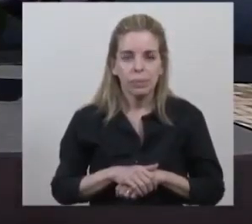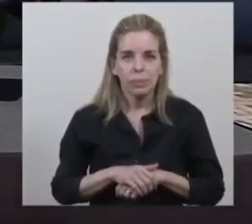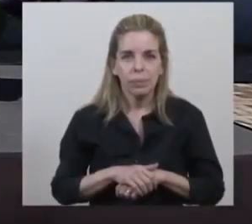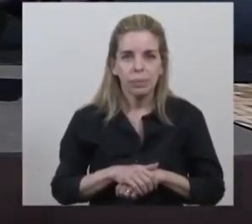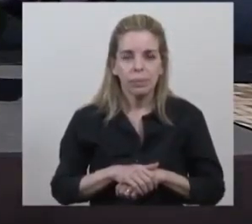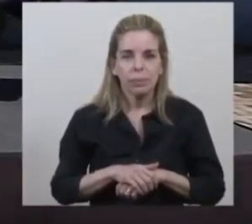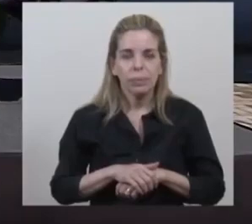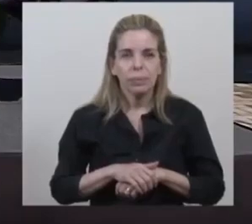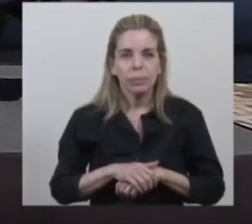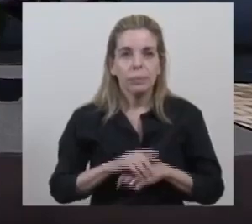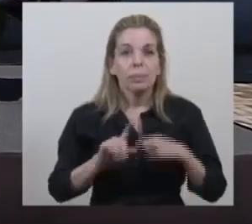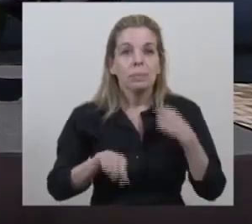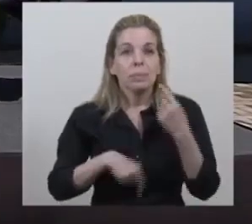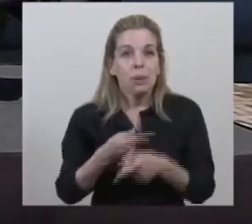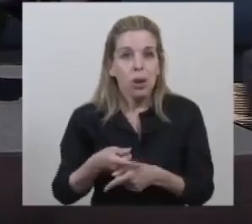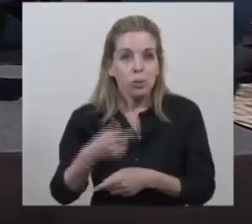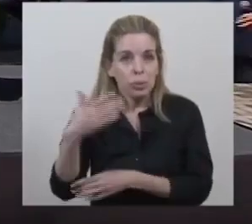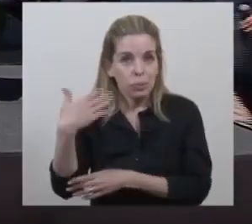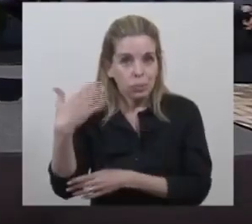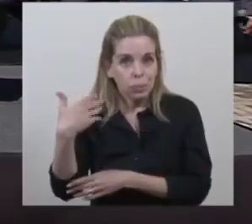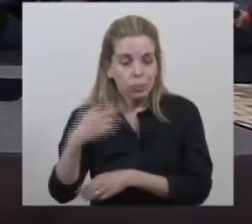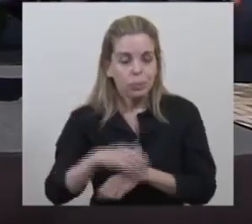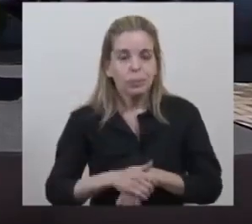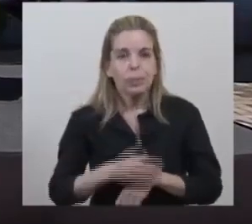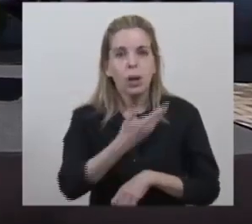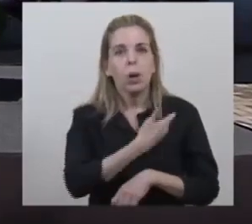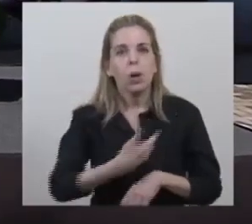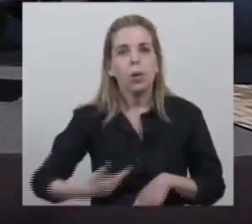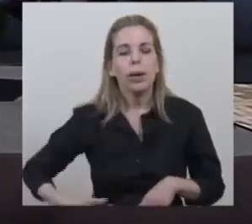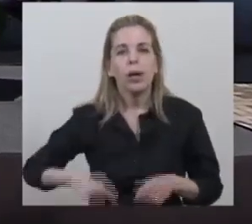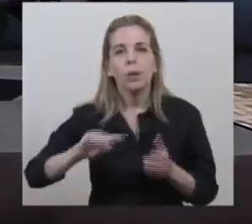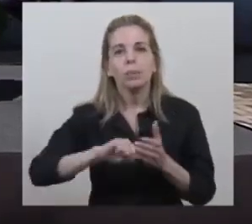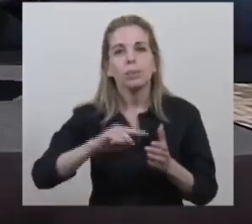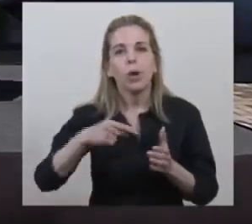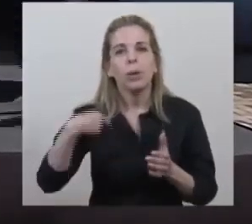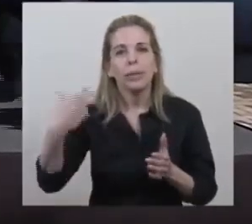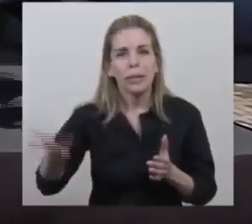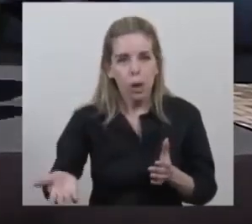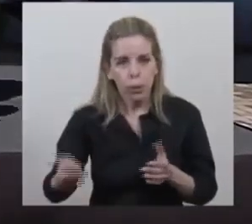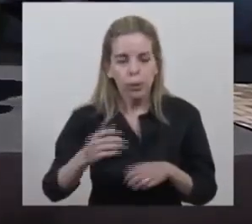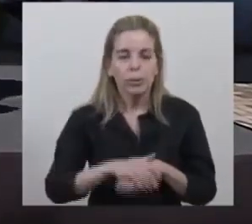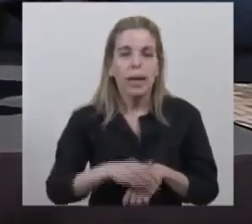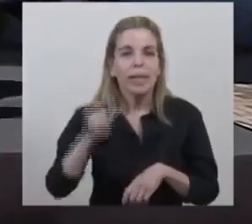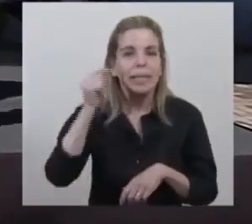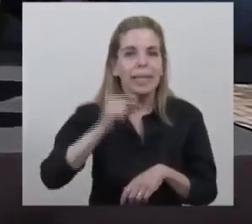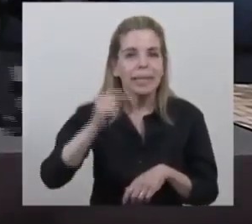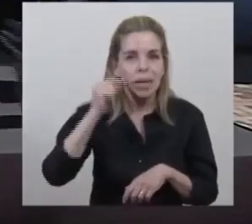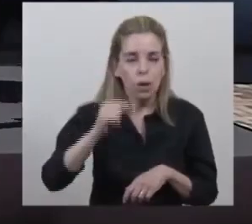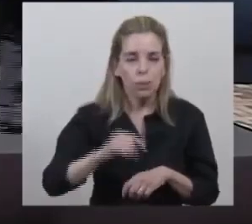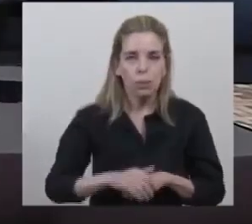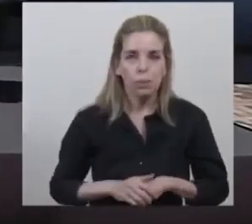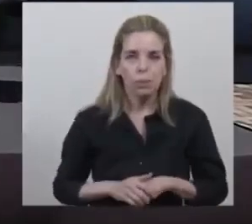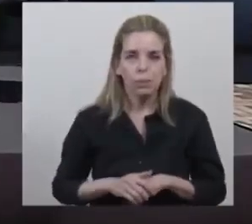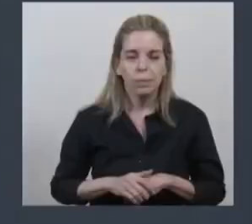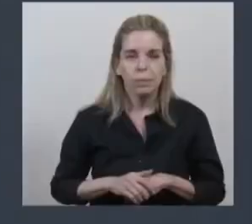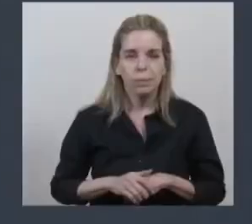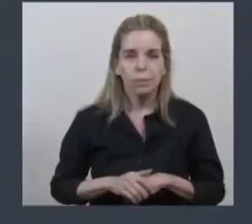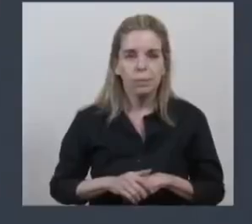A continuación hará uso de la palabra el señor gobernador de la provincia de Buenos Aires, Axel Kicillof.